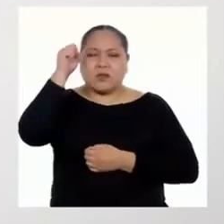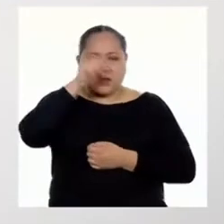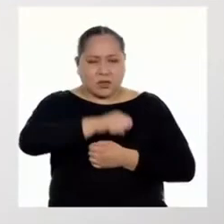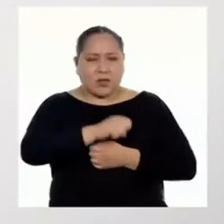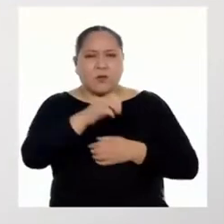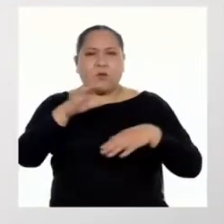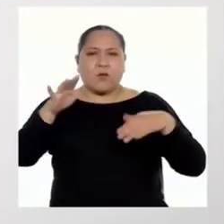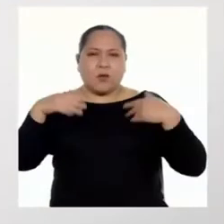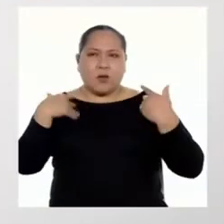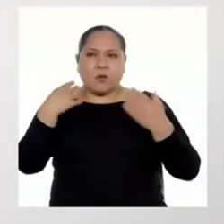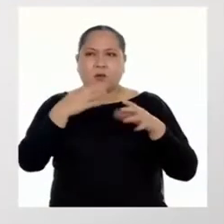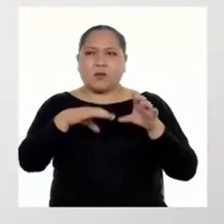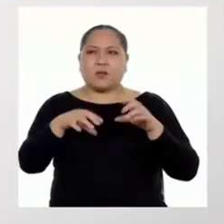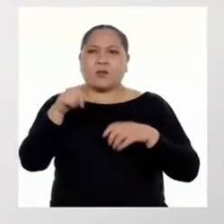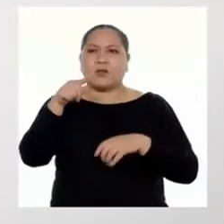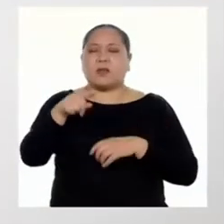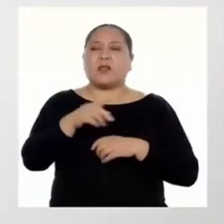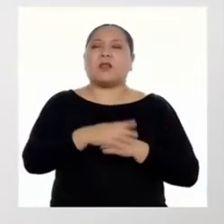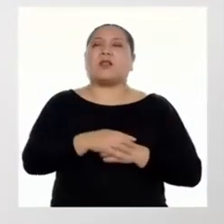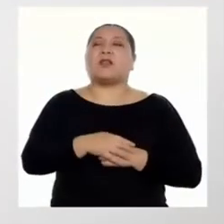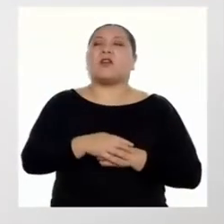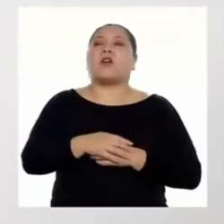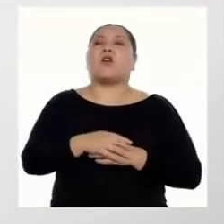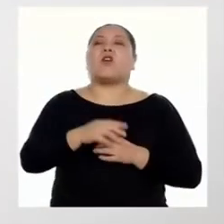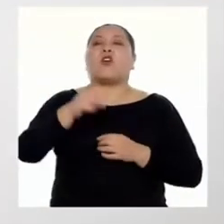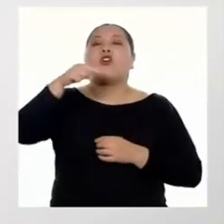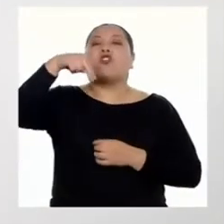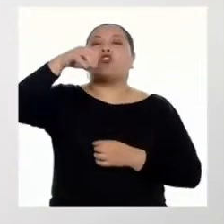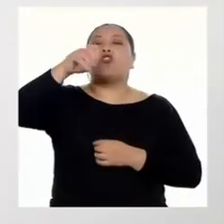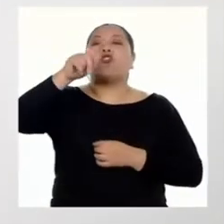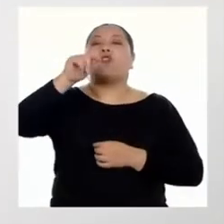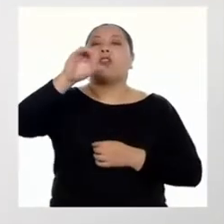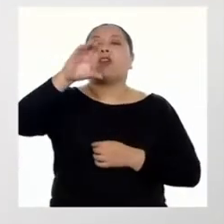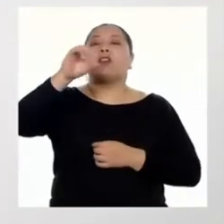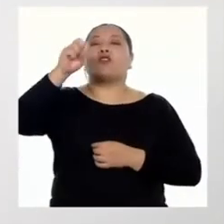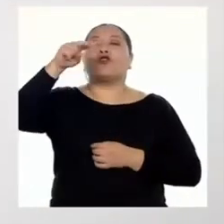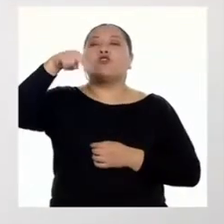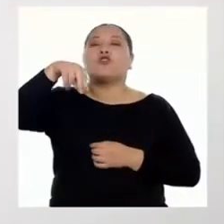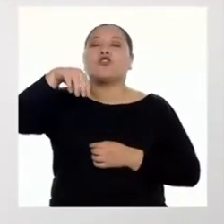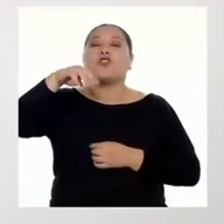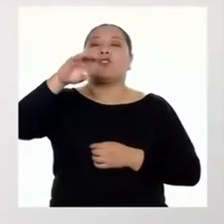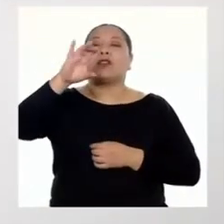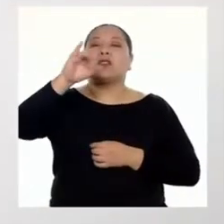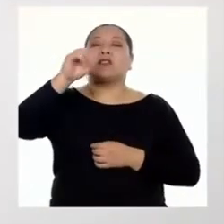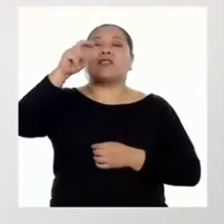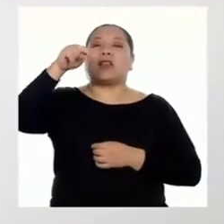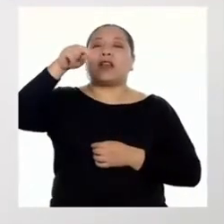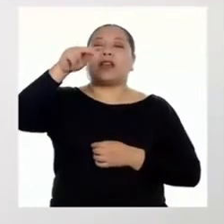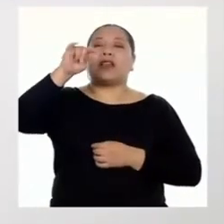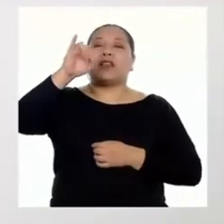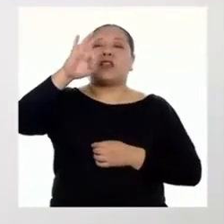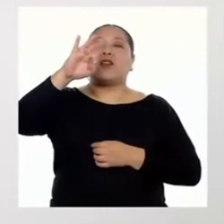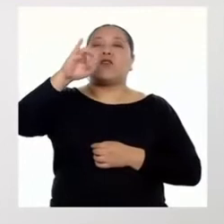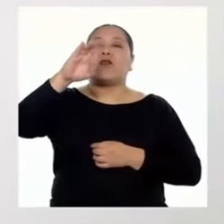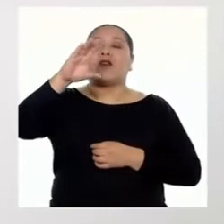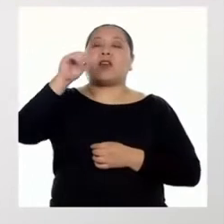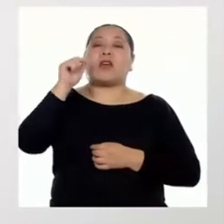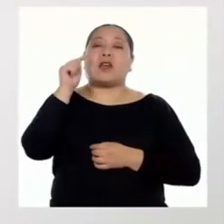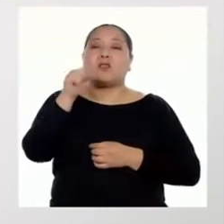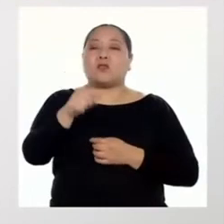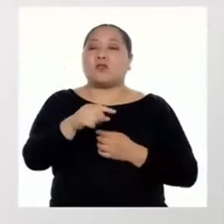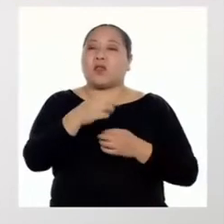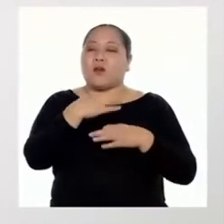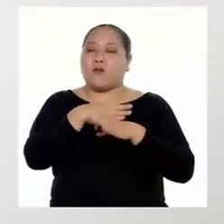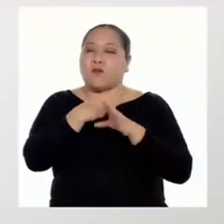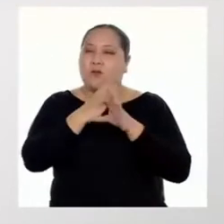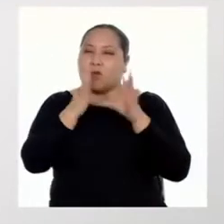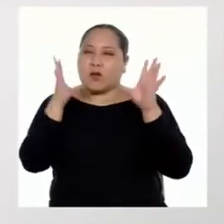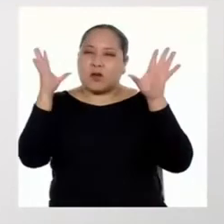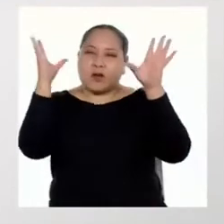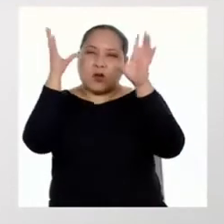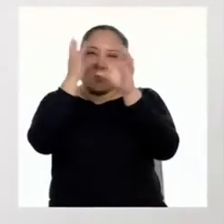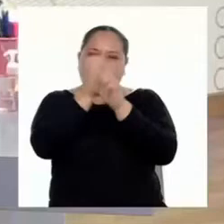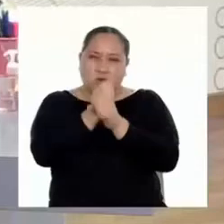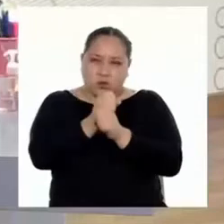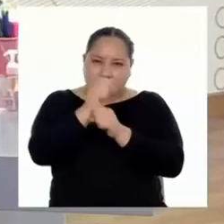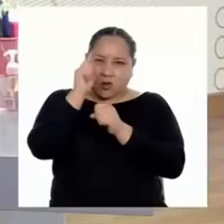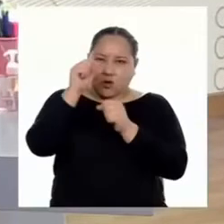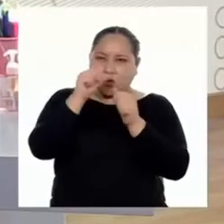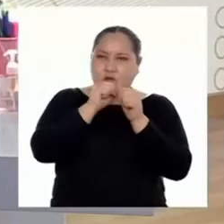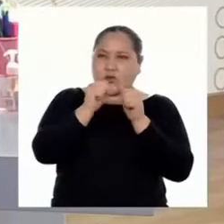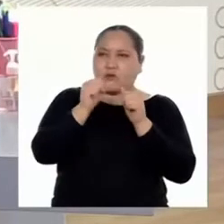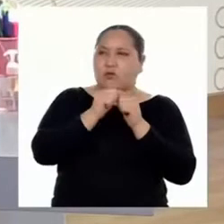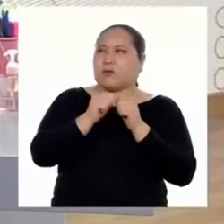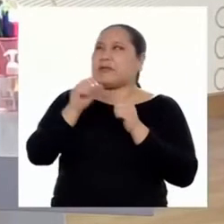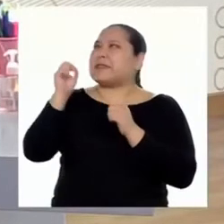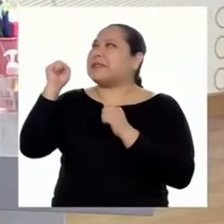podemos hacer a través de las operaciones de notación científica. Recordemos que es una forma de abreviar la escritura de números.